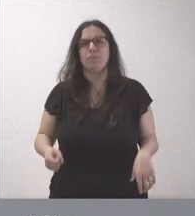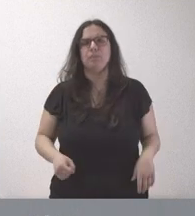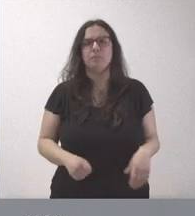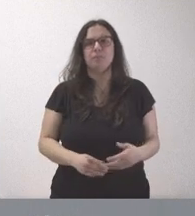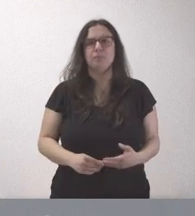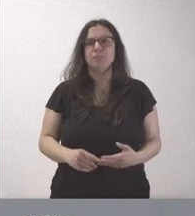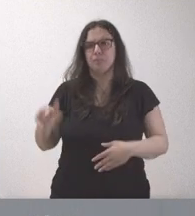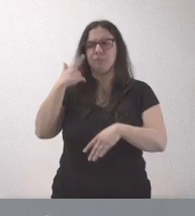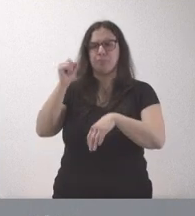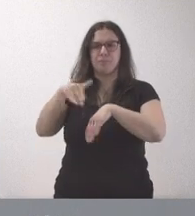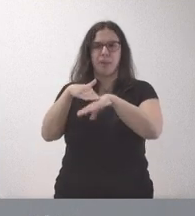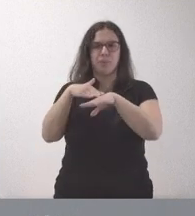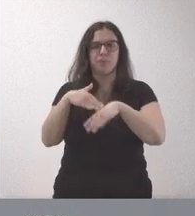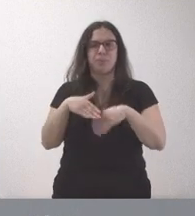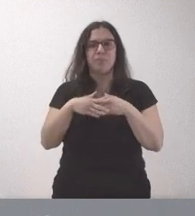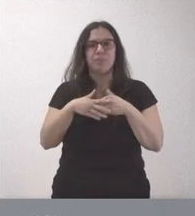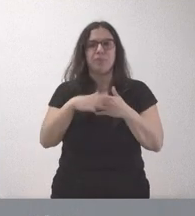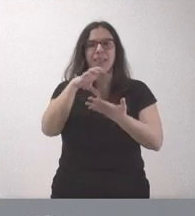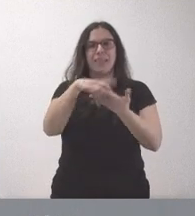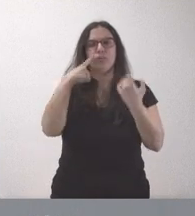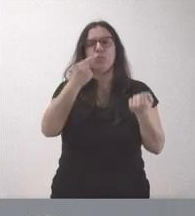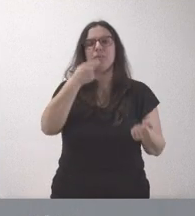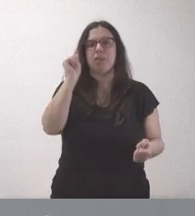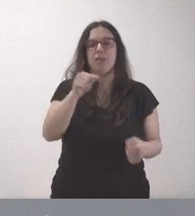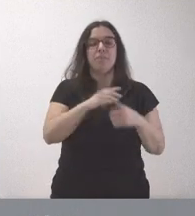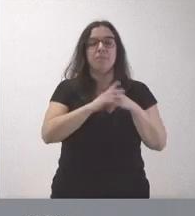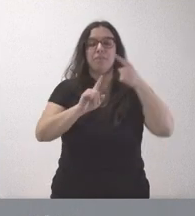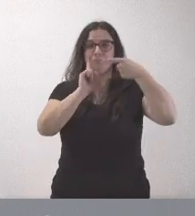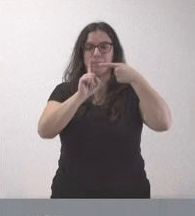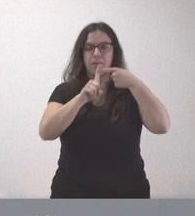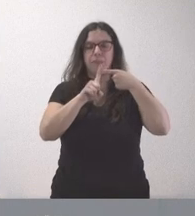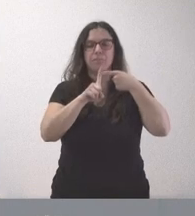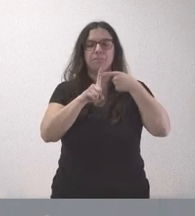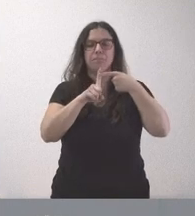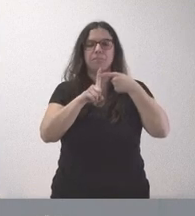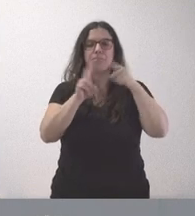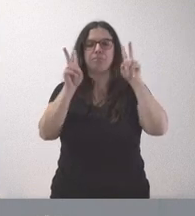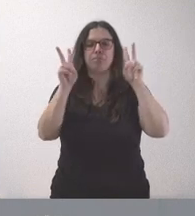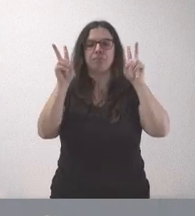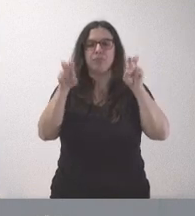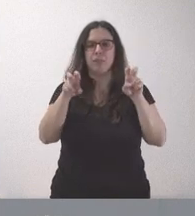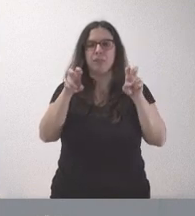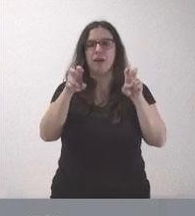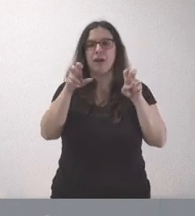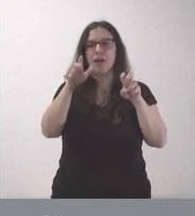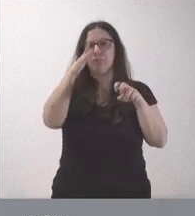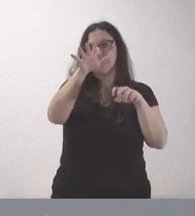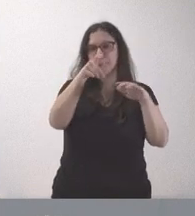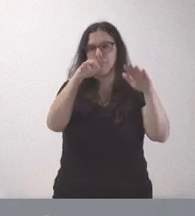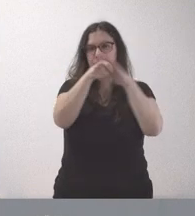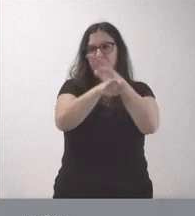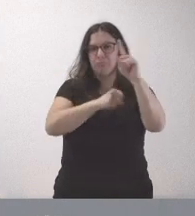Sí, perdón. Centro de del Espinar. Bien, el primero de los aspectos, el recurso de